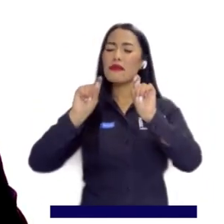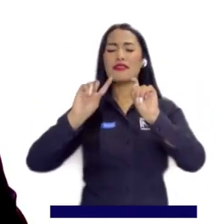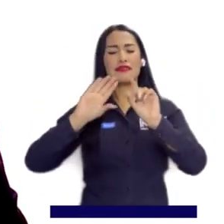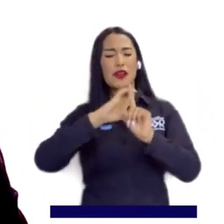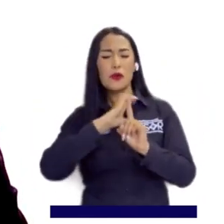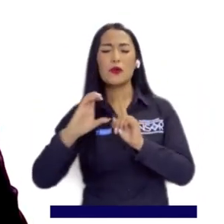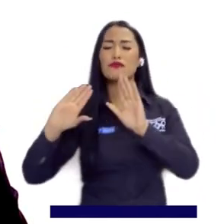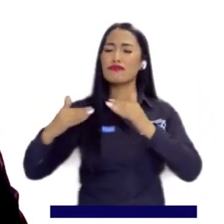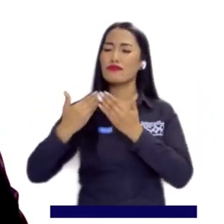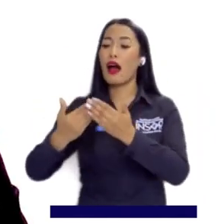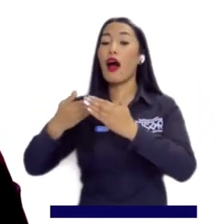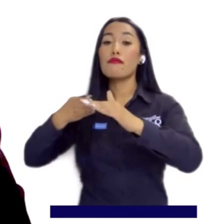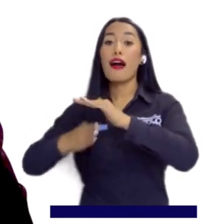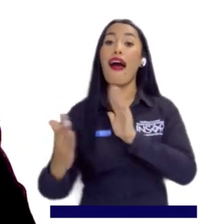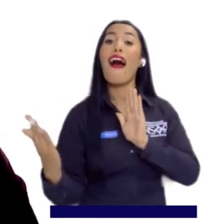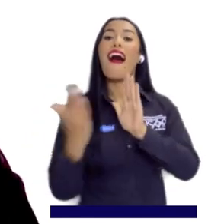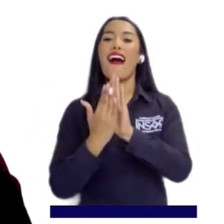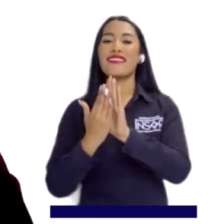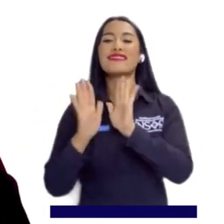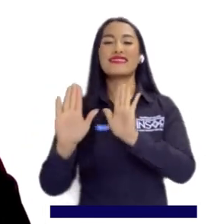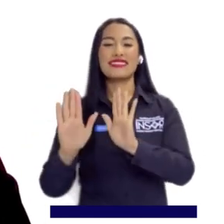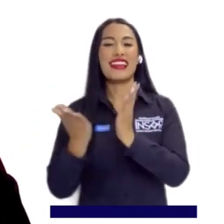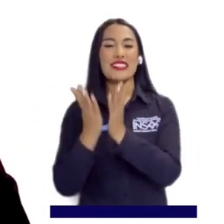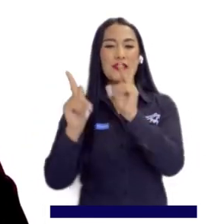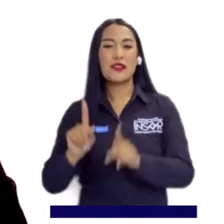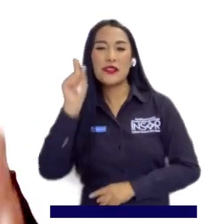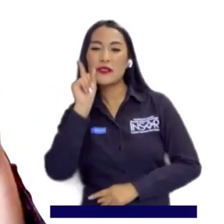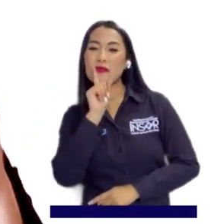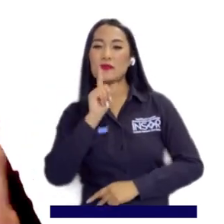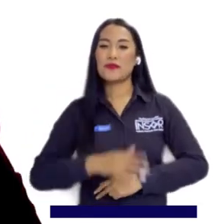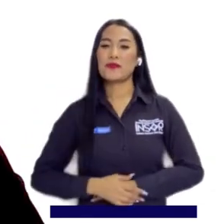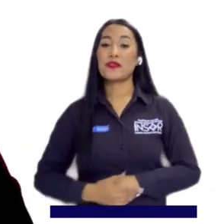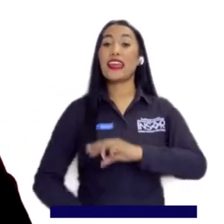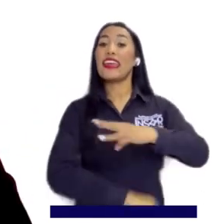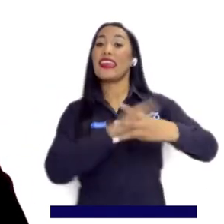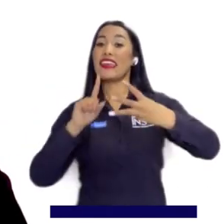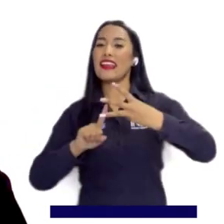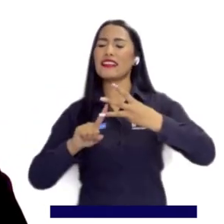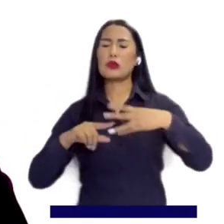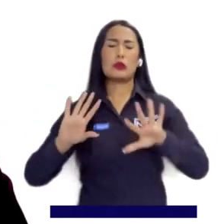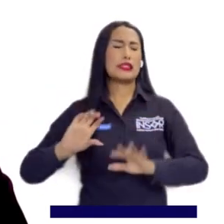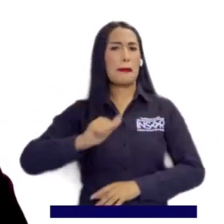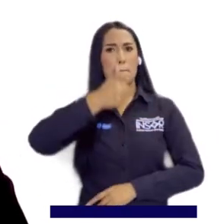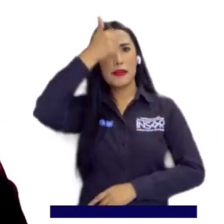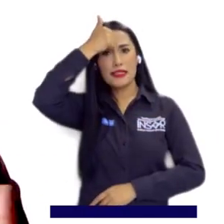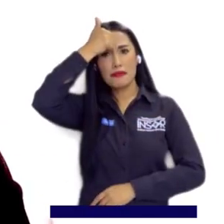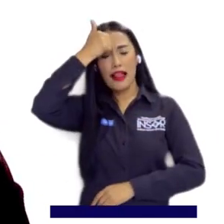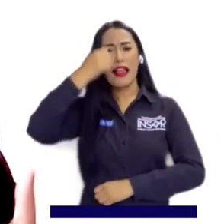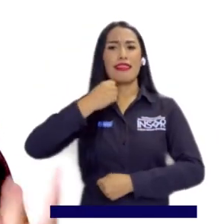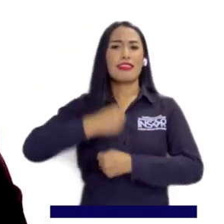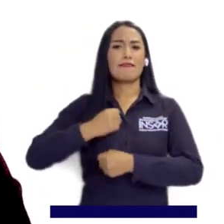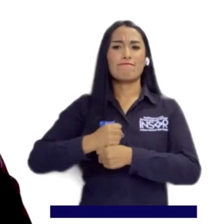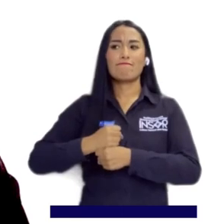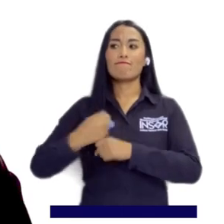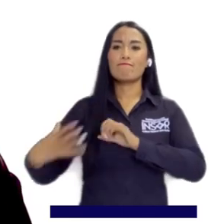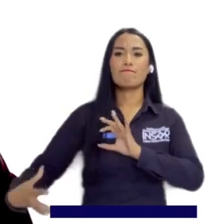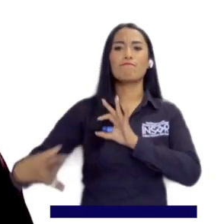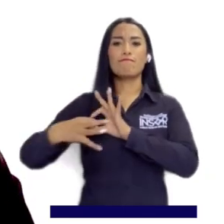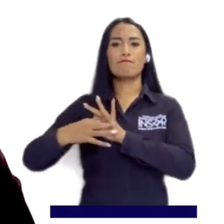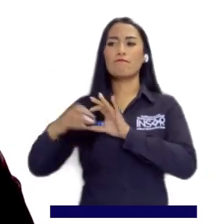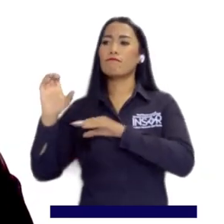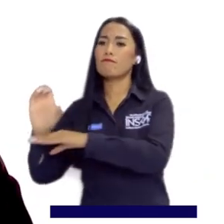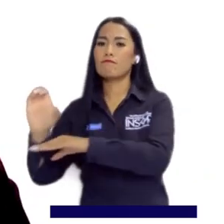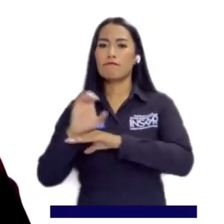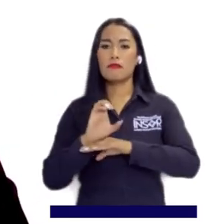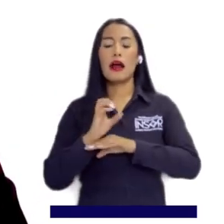estudiantes sordos a la cultura y a la literatura. En tercer lugar, nuestro resultado principal es el trabajo en alianza con otras